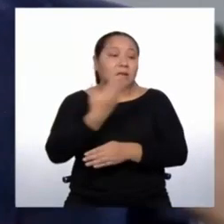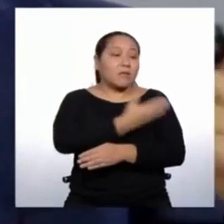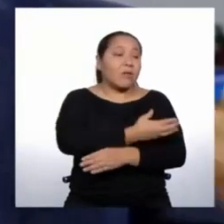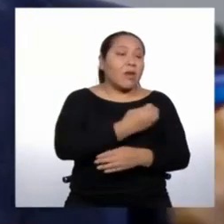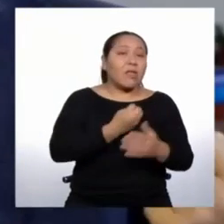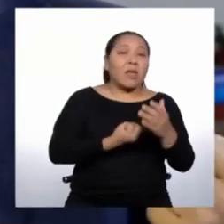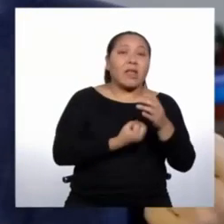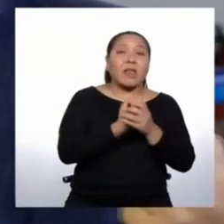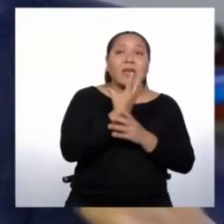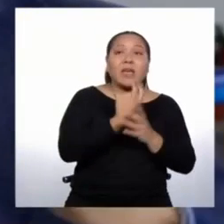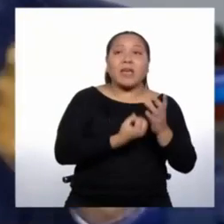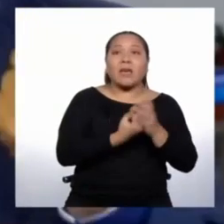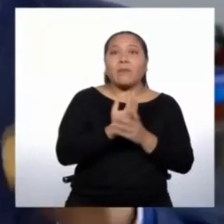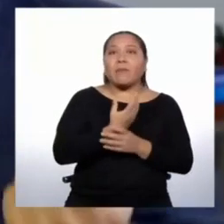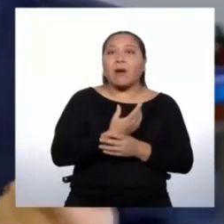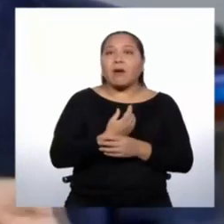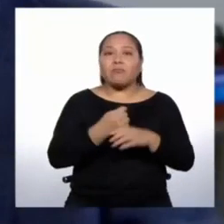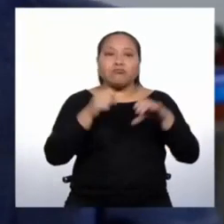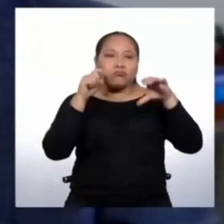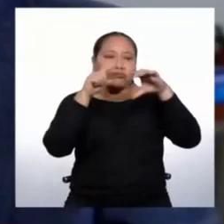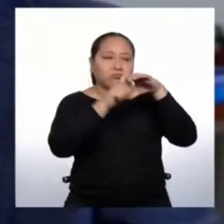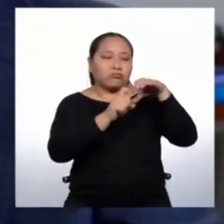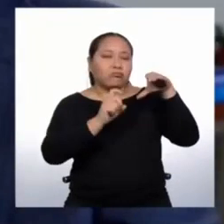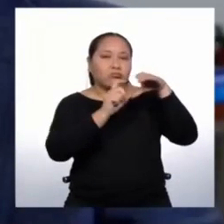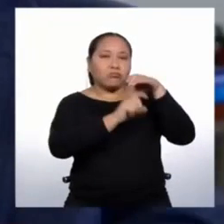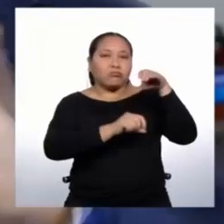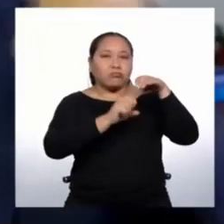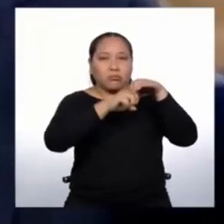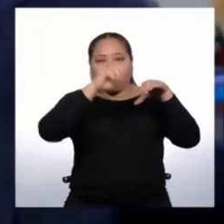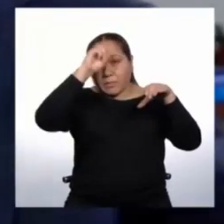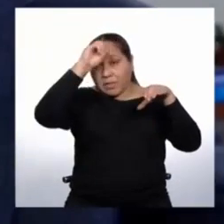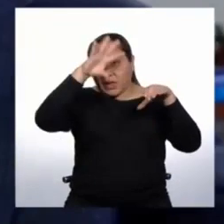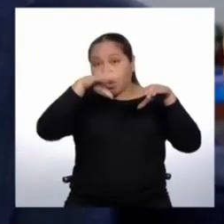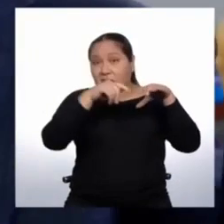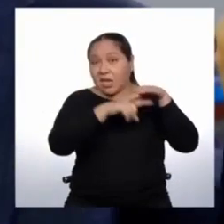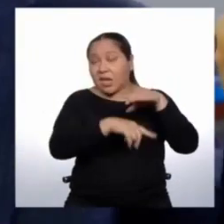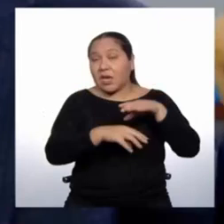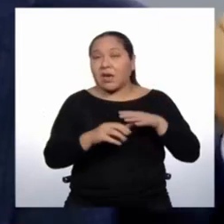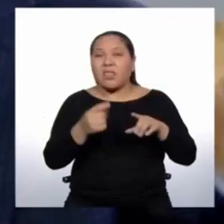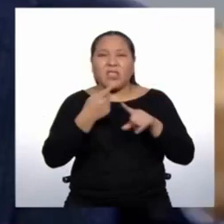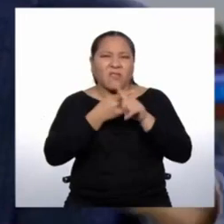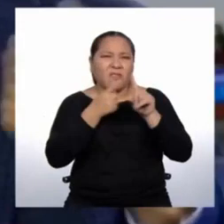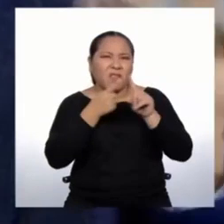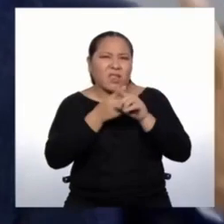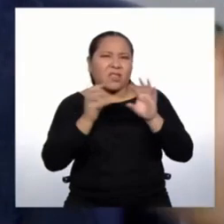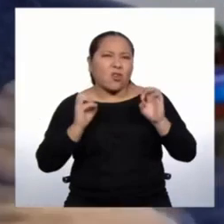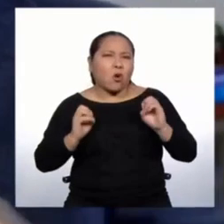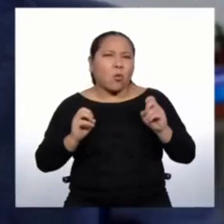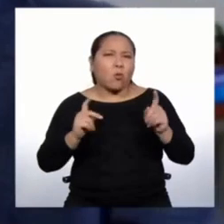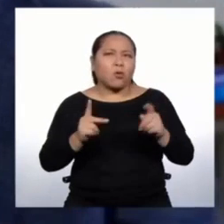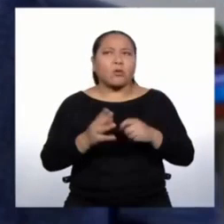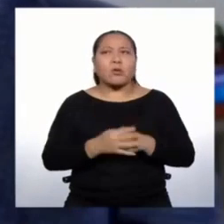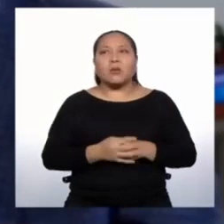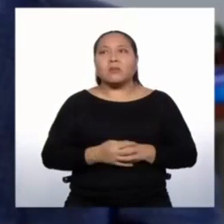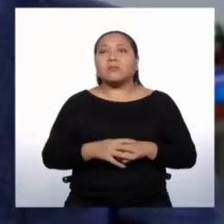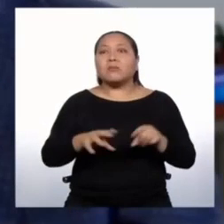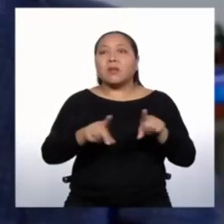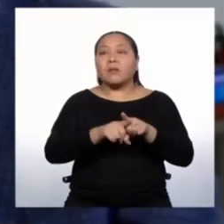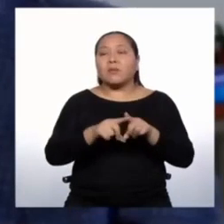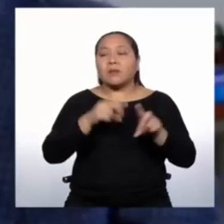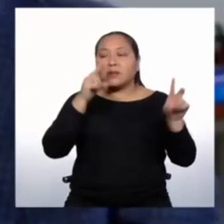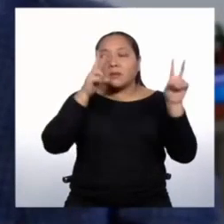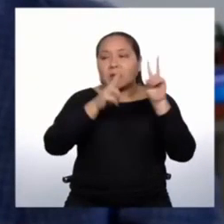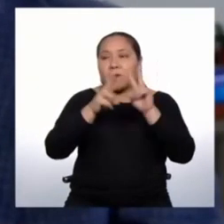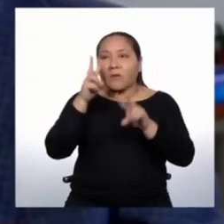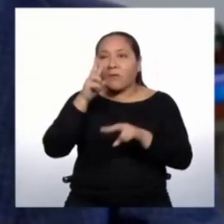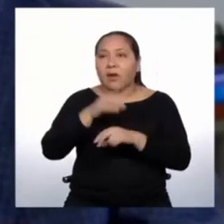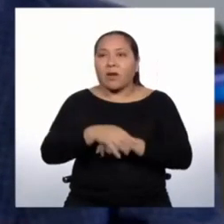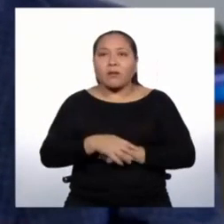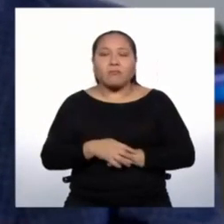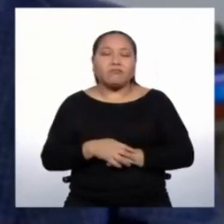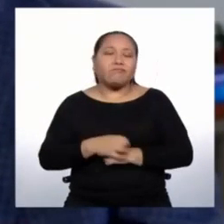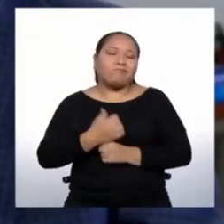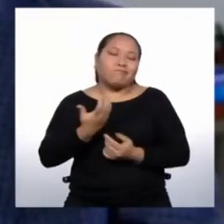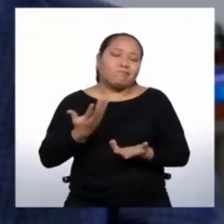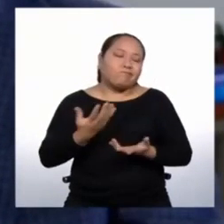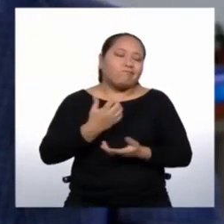la minería, de las oportunidades, ¿no? Hay veces uno ve también, lamentablemente, en algunas condiciones